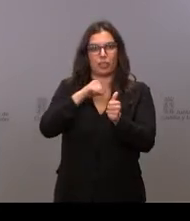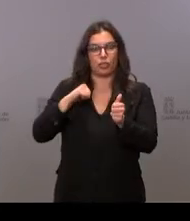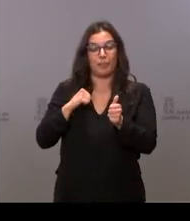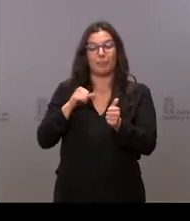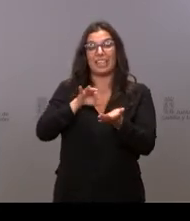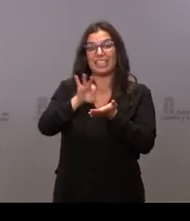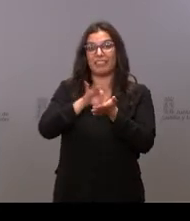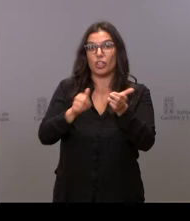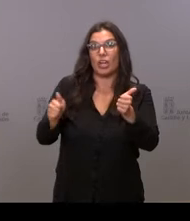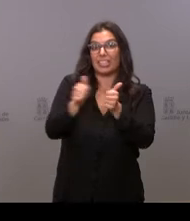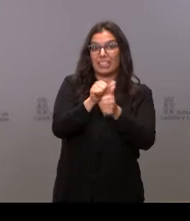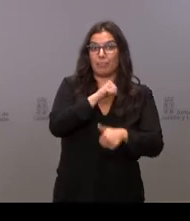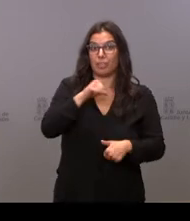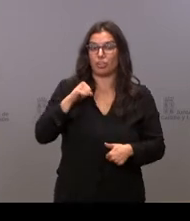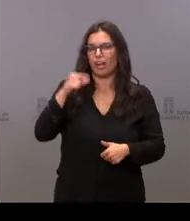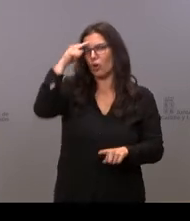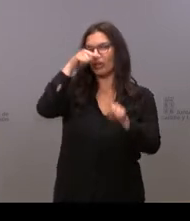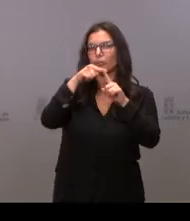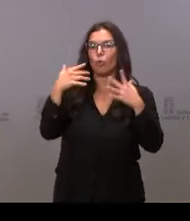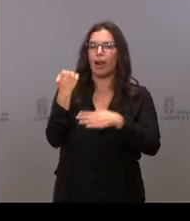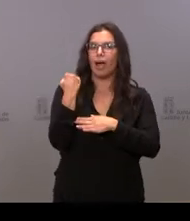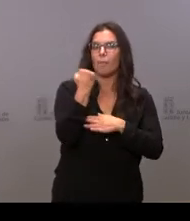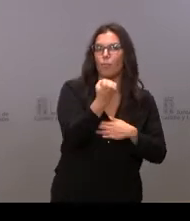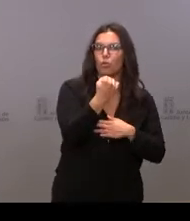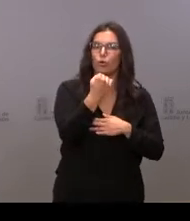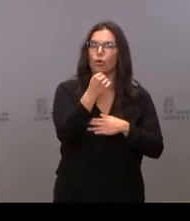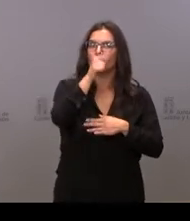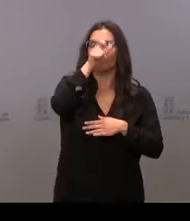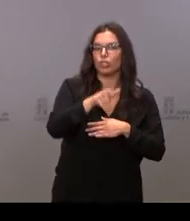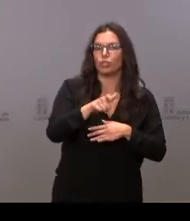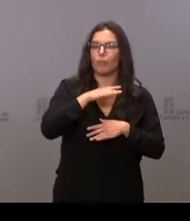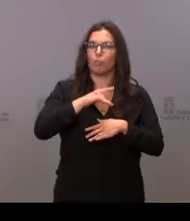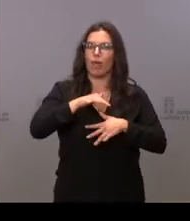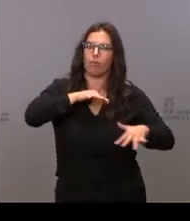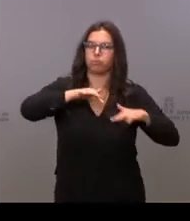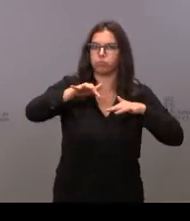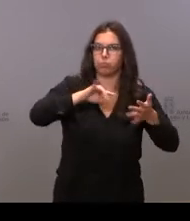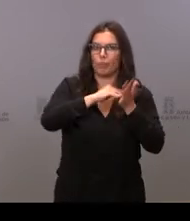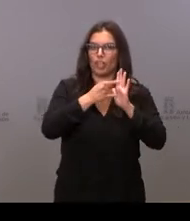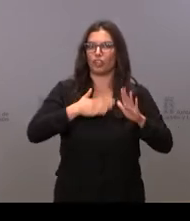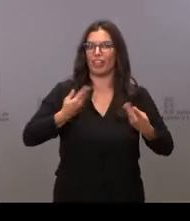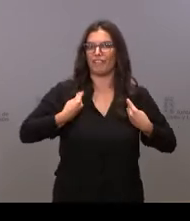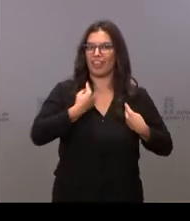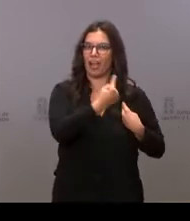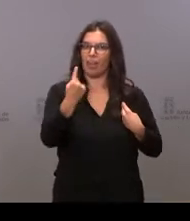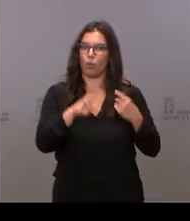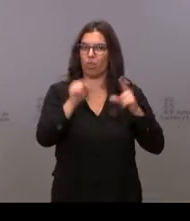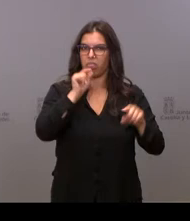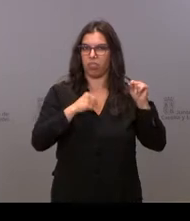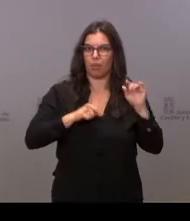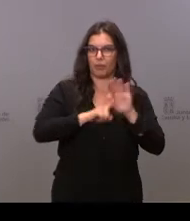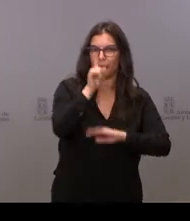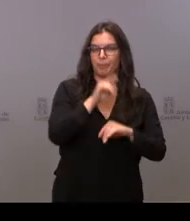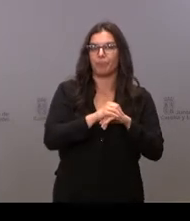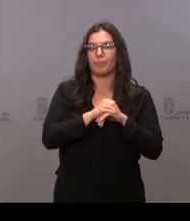servicio de asistencia personal es el apoyo a la activación y desarrollo del proyecto de vida de las personas. Rural